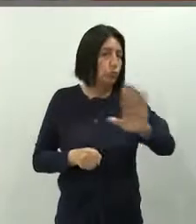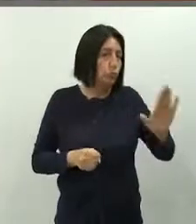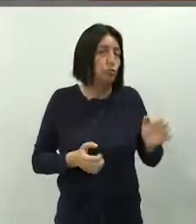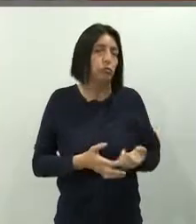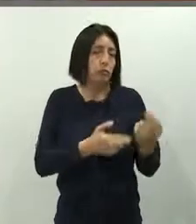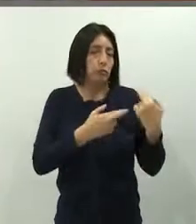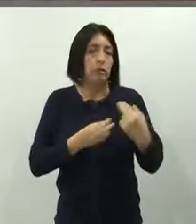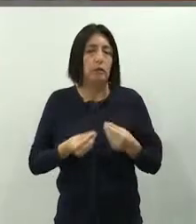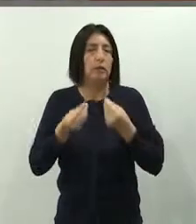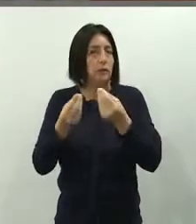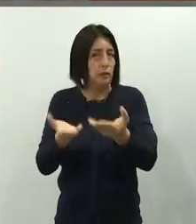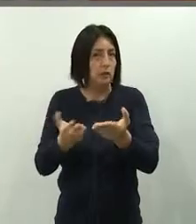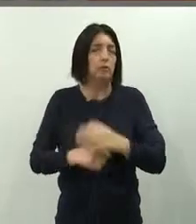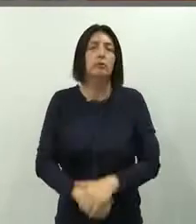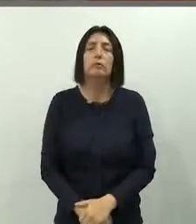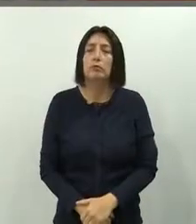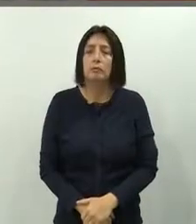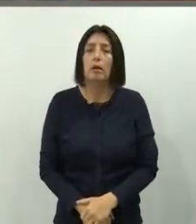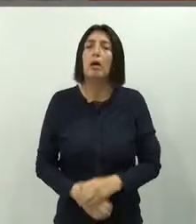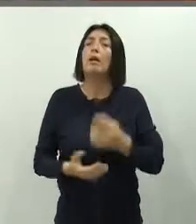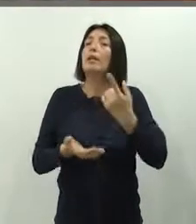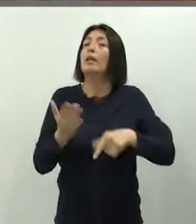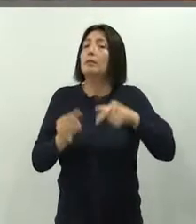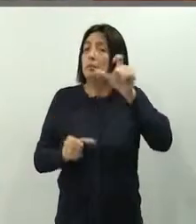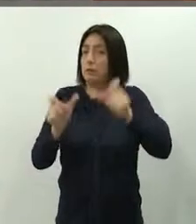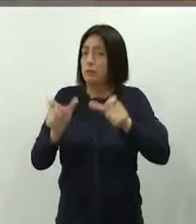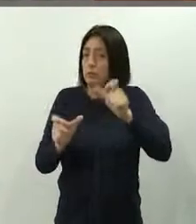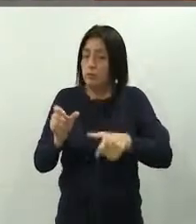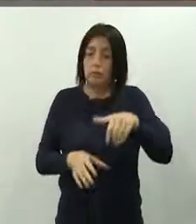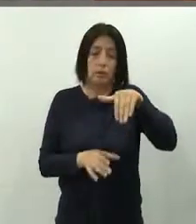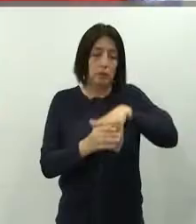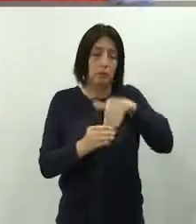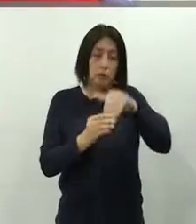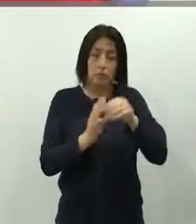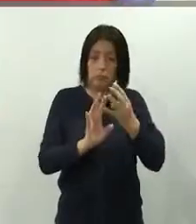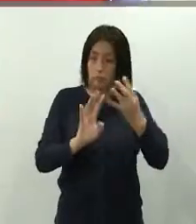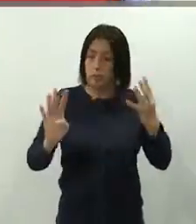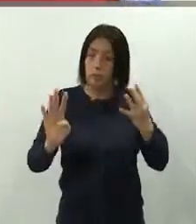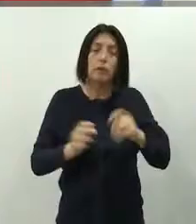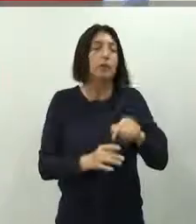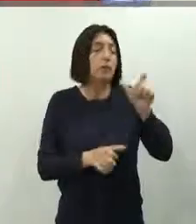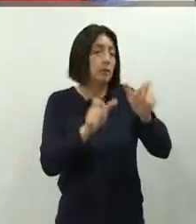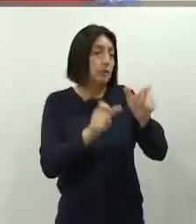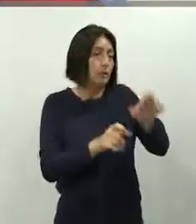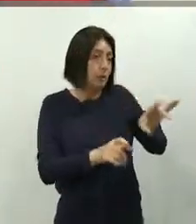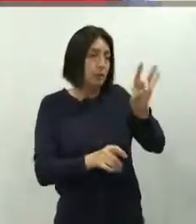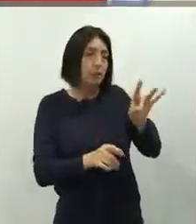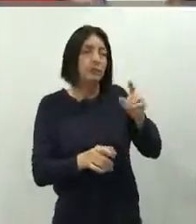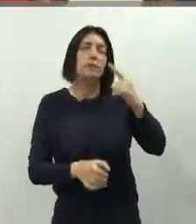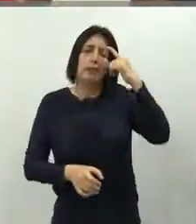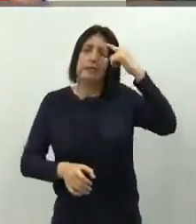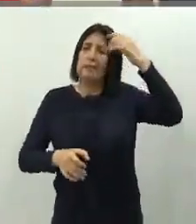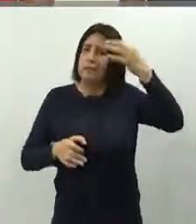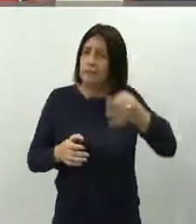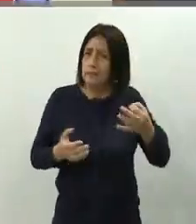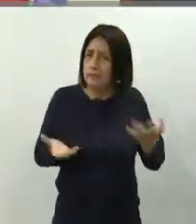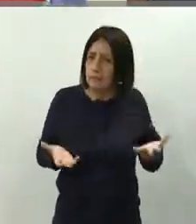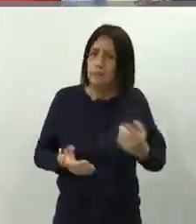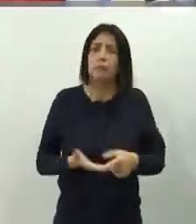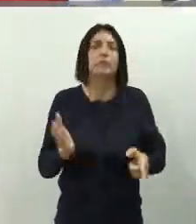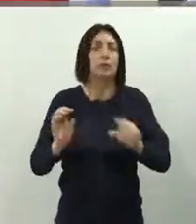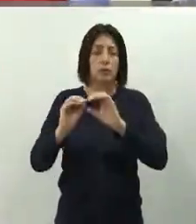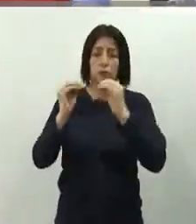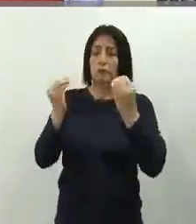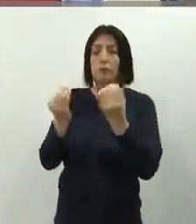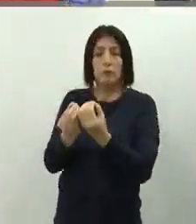electores y los candidatos deben tener la plena convicción de que los organismos electorales, conforme a lo